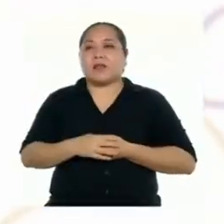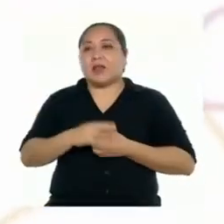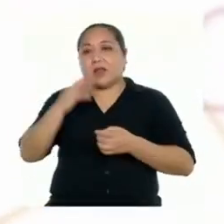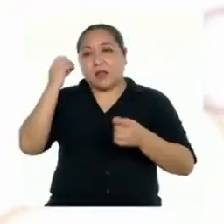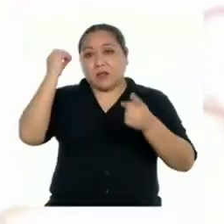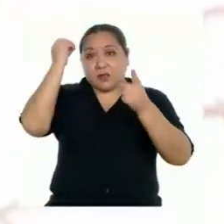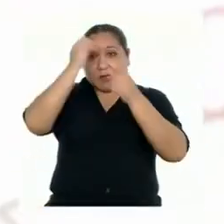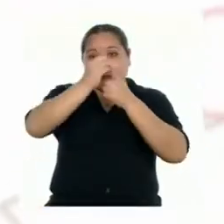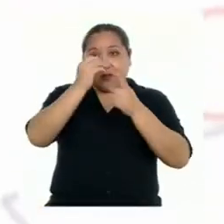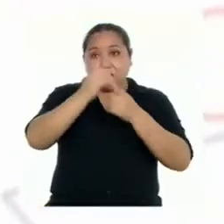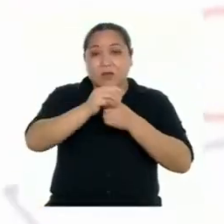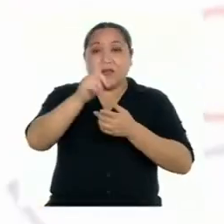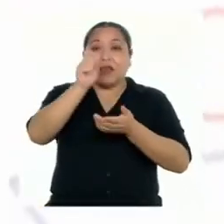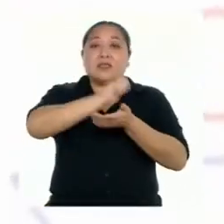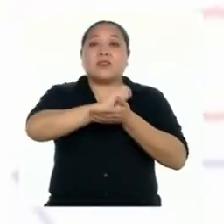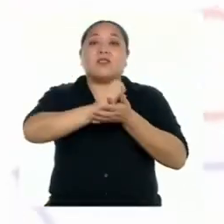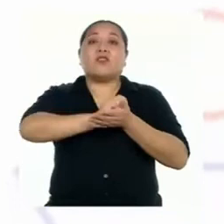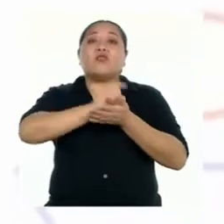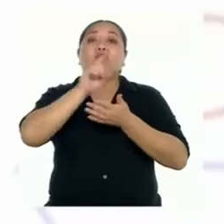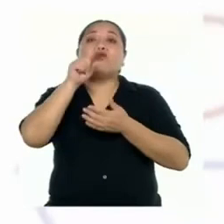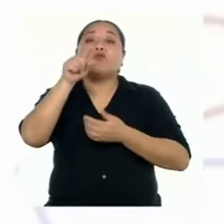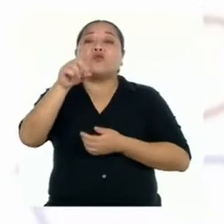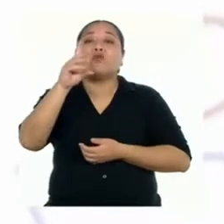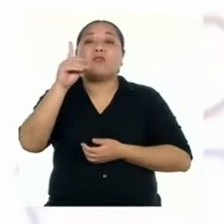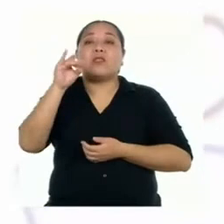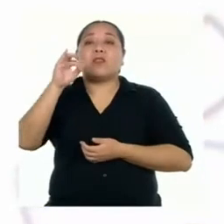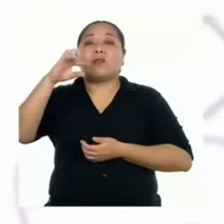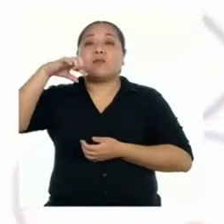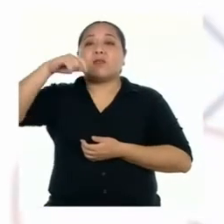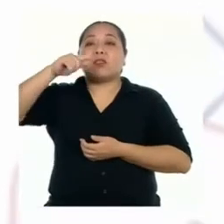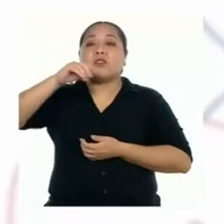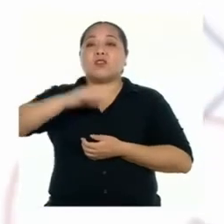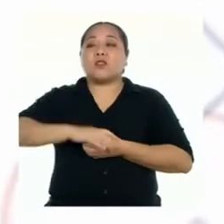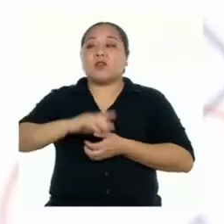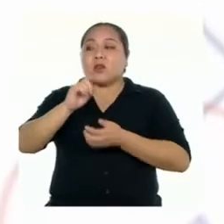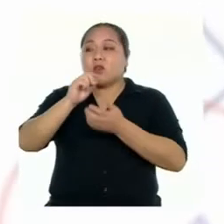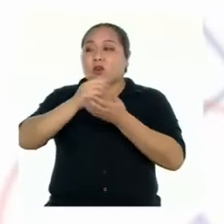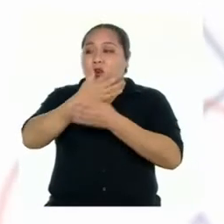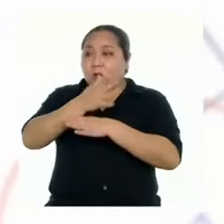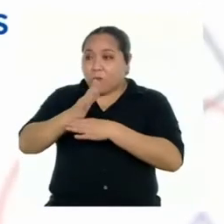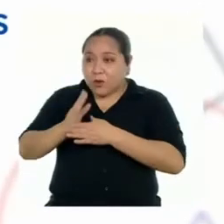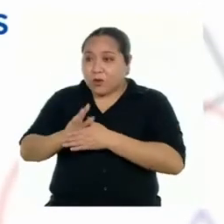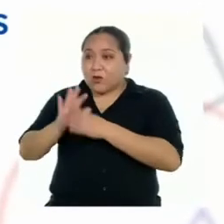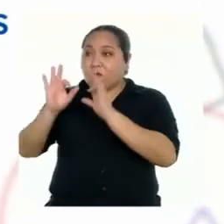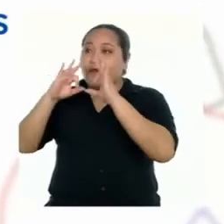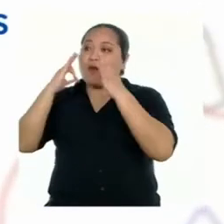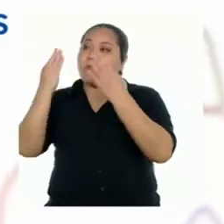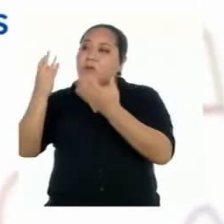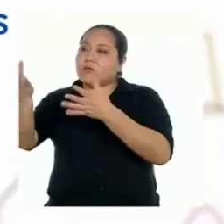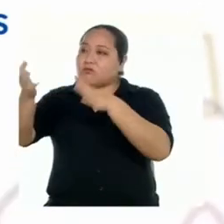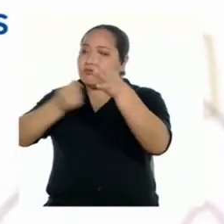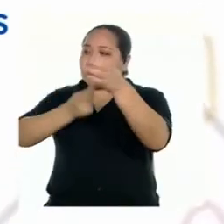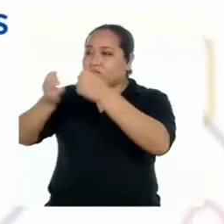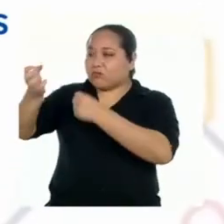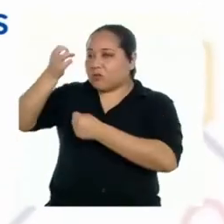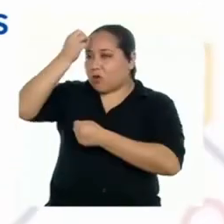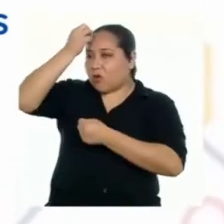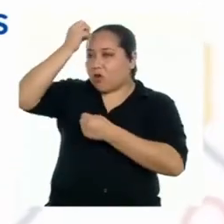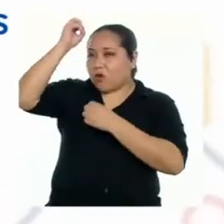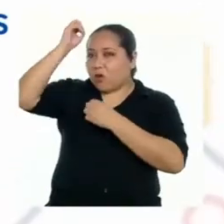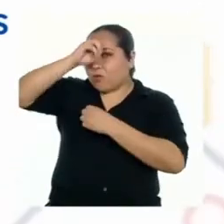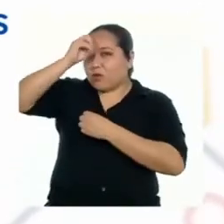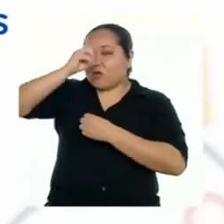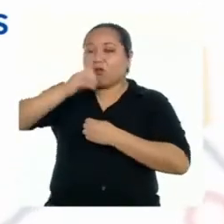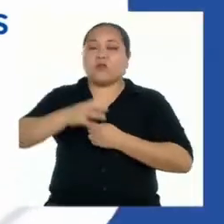escribir tu díptico, compartirlo con familiares o amistades y recoger sus opiniones.